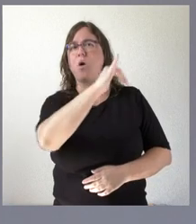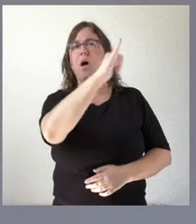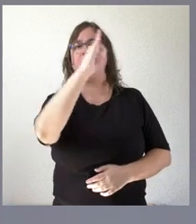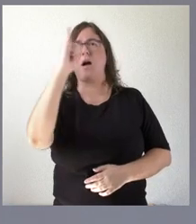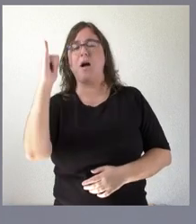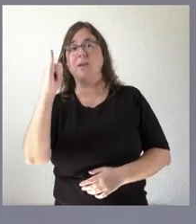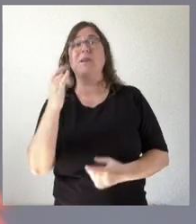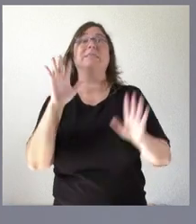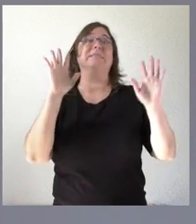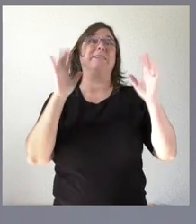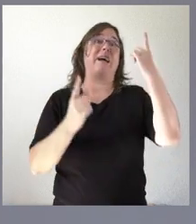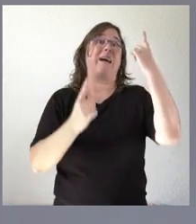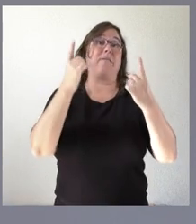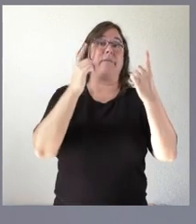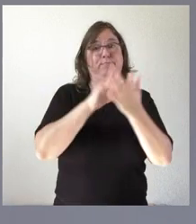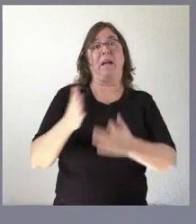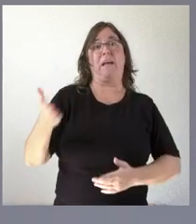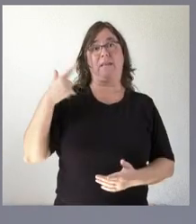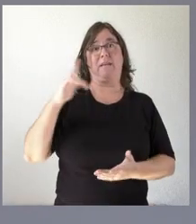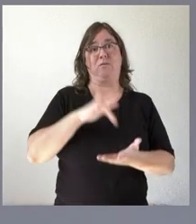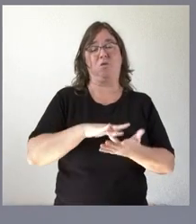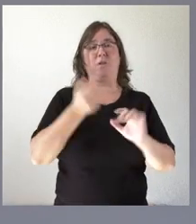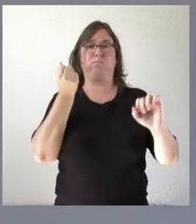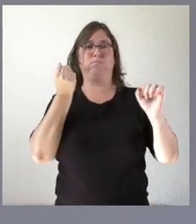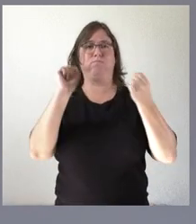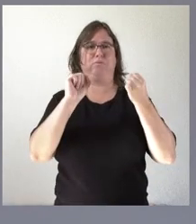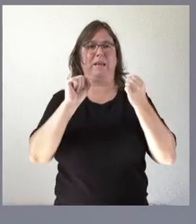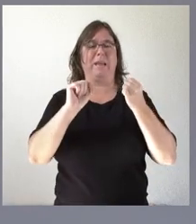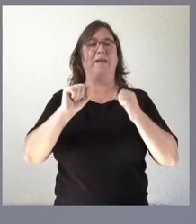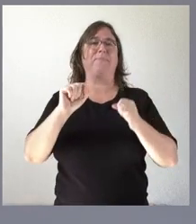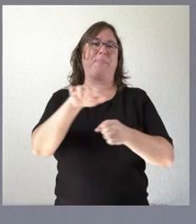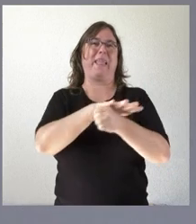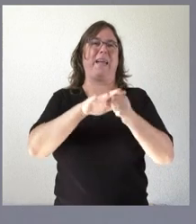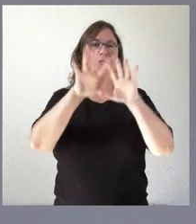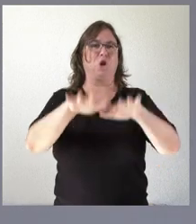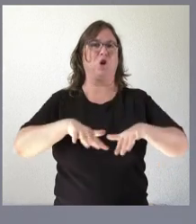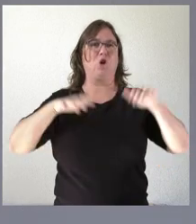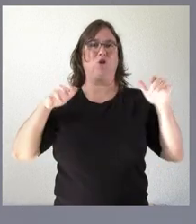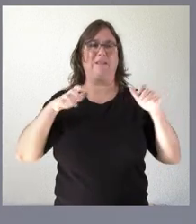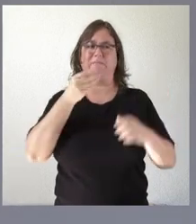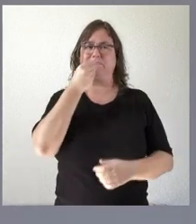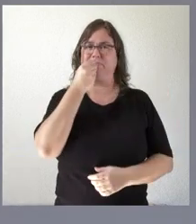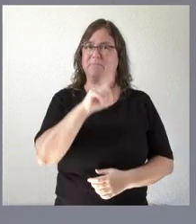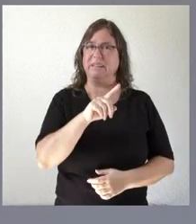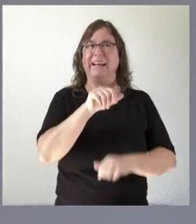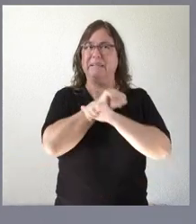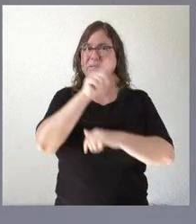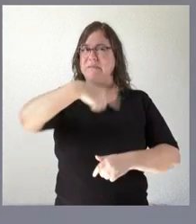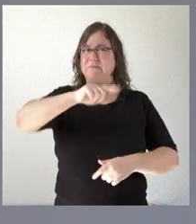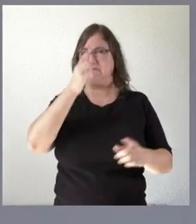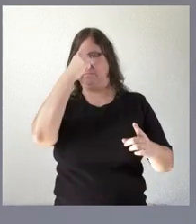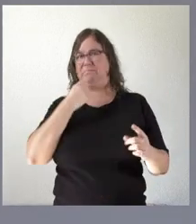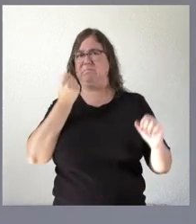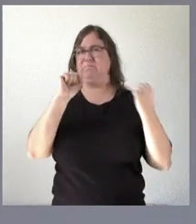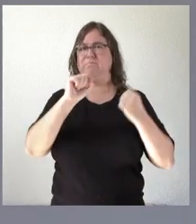autónomas pero a veces y es el caso de ayer el comportamiento en el ámbito de las Cortes de Castilla no fue el deseable no es el que se espera de nosotros y